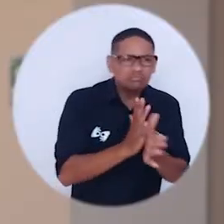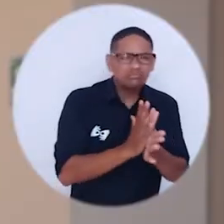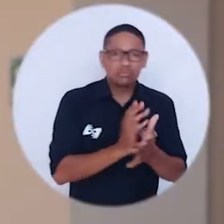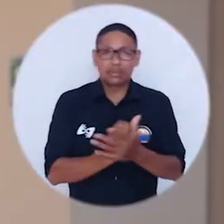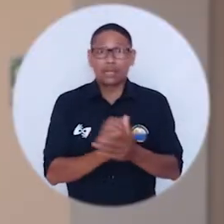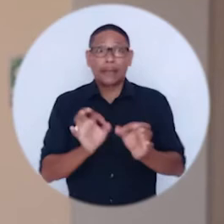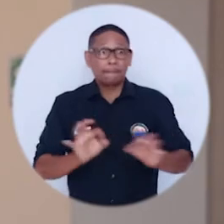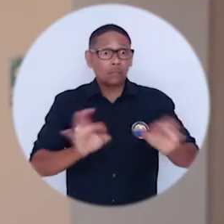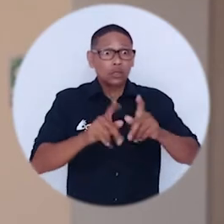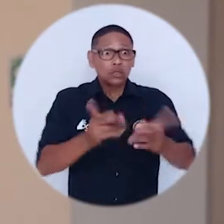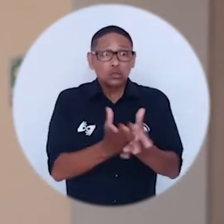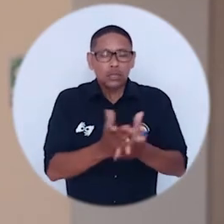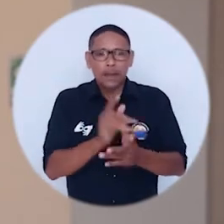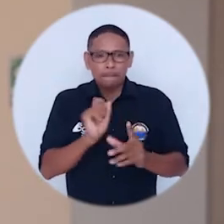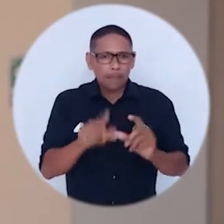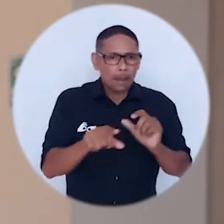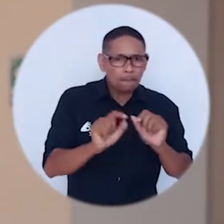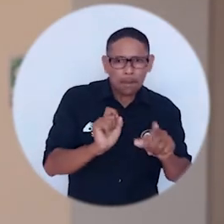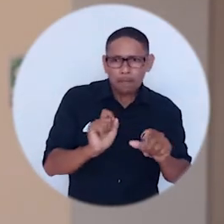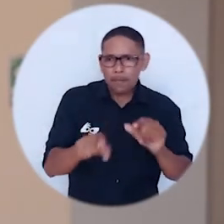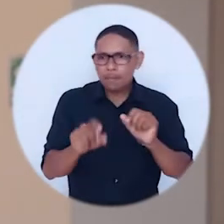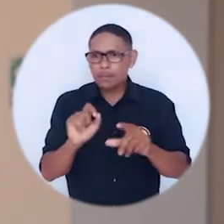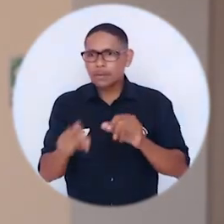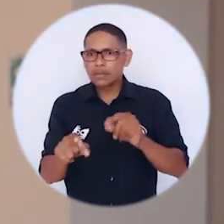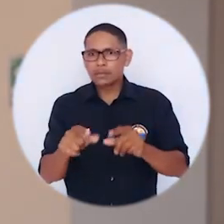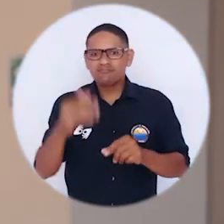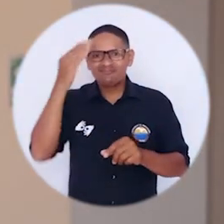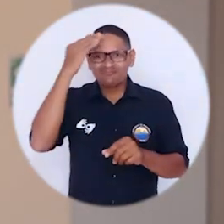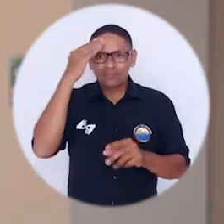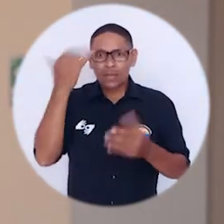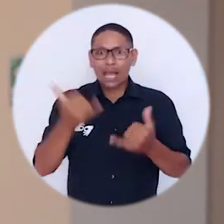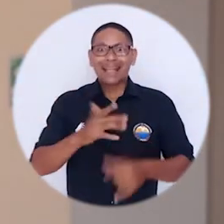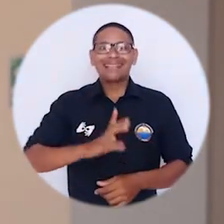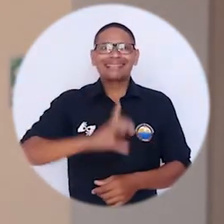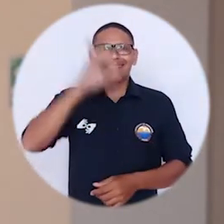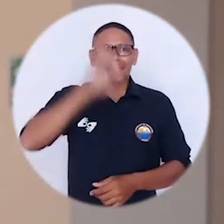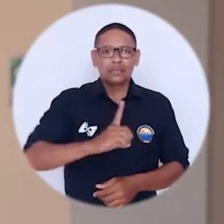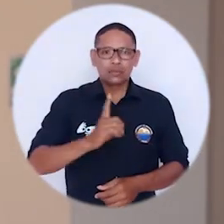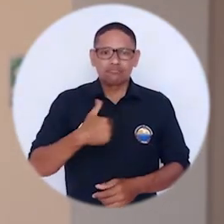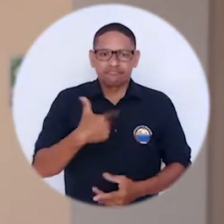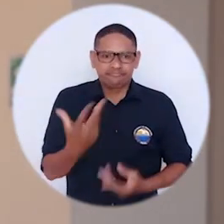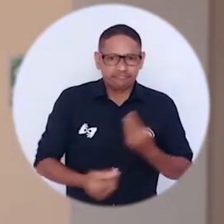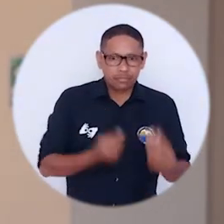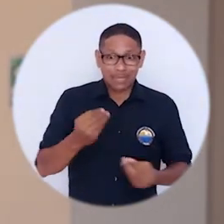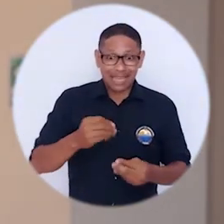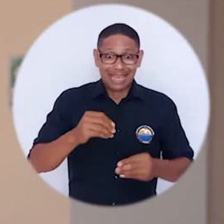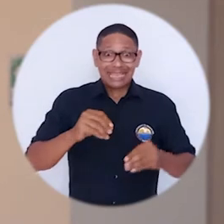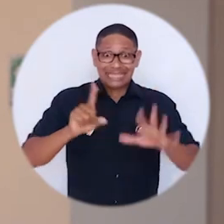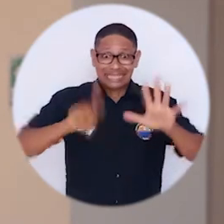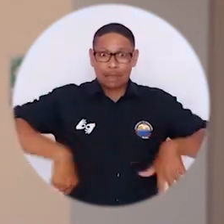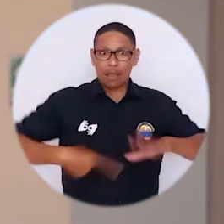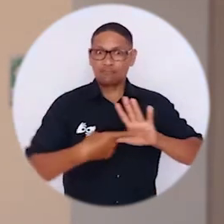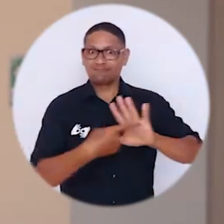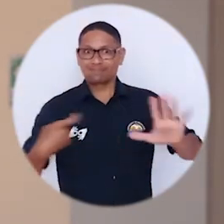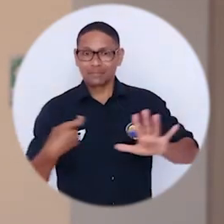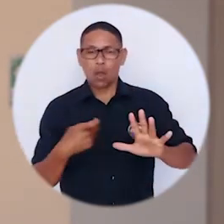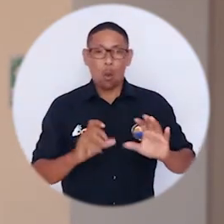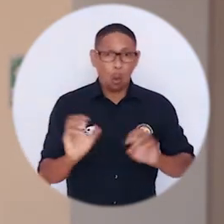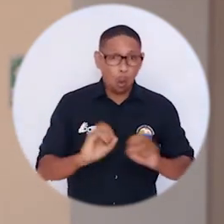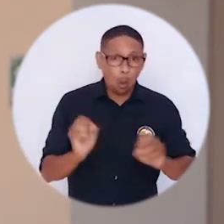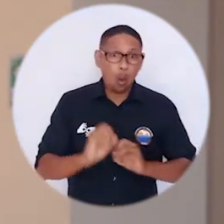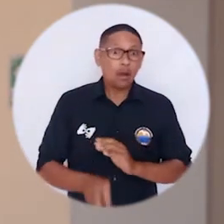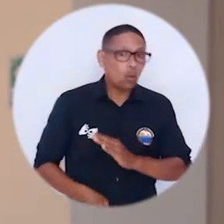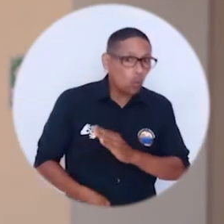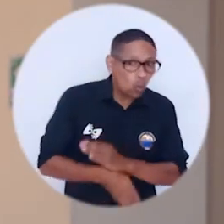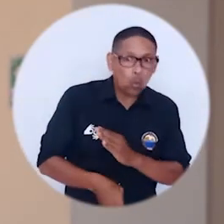Es importante preguntarle al estudiantado, de pronto, cuál es su posición en frente a la toma de decisiones, de si se